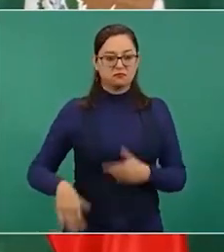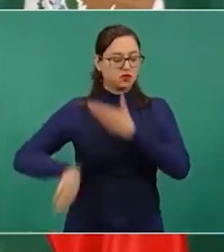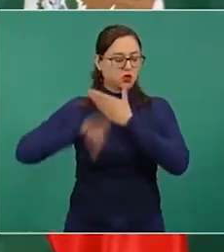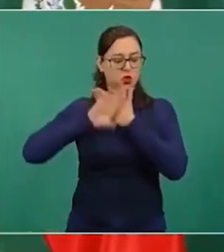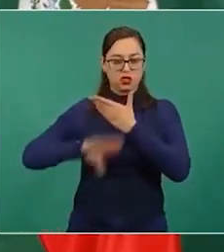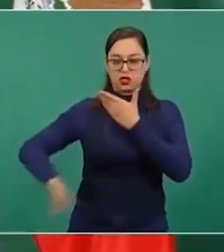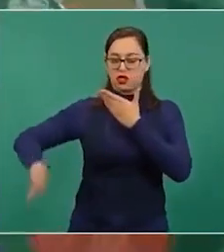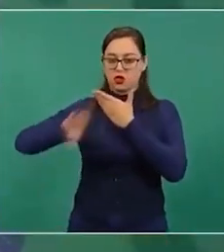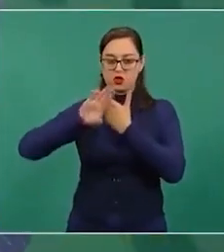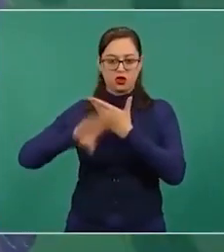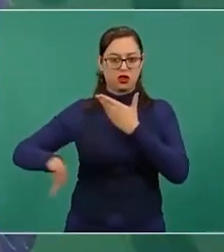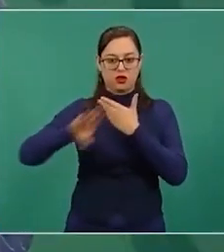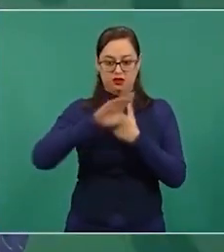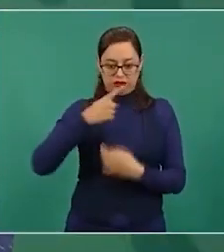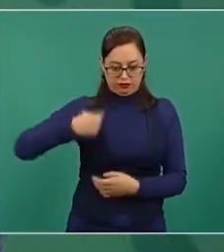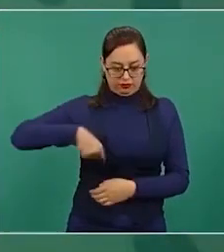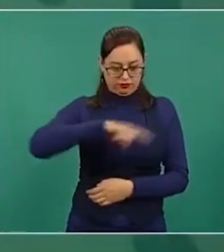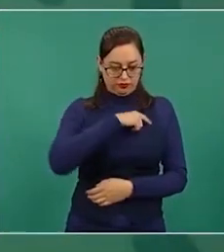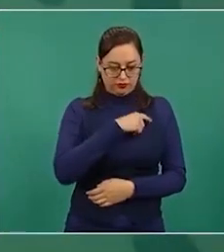también